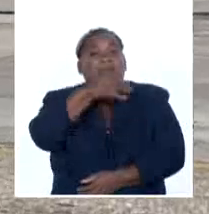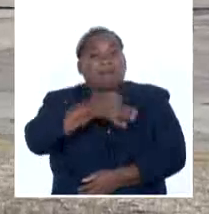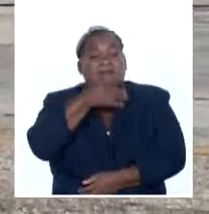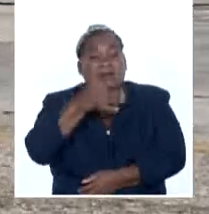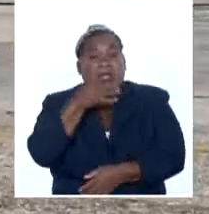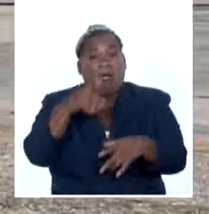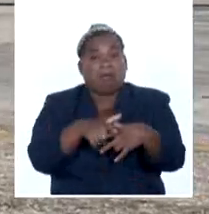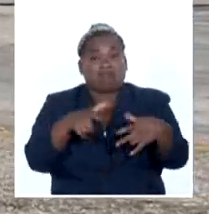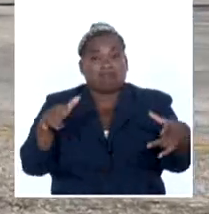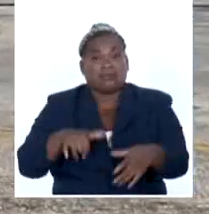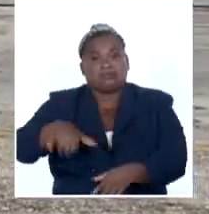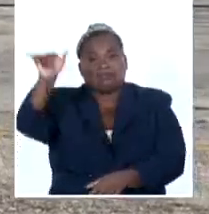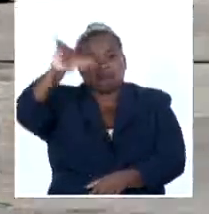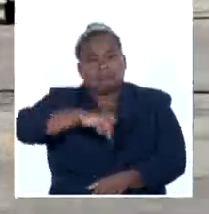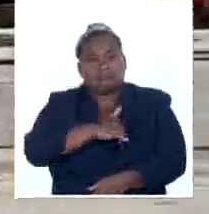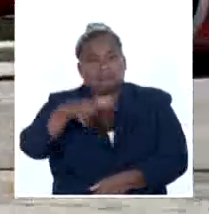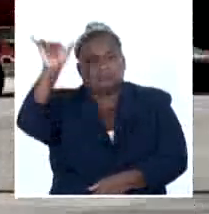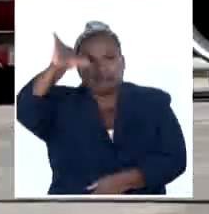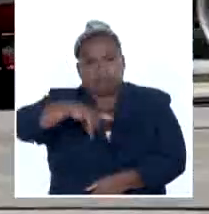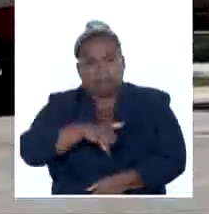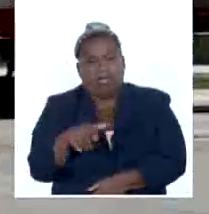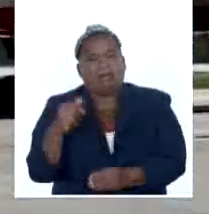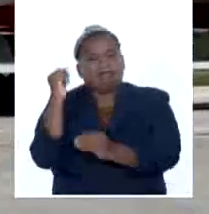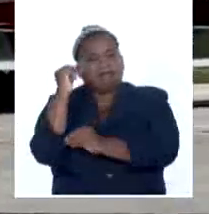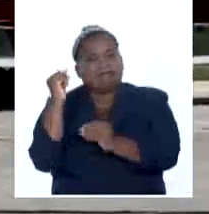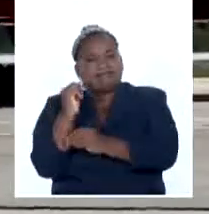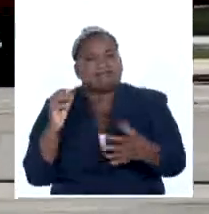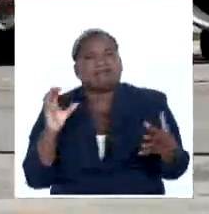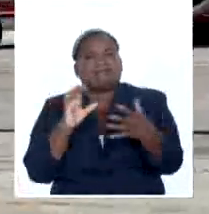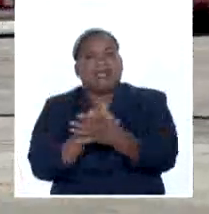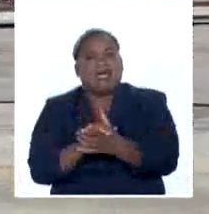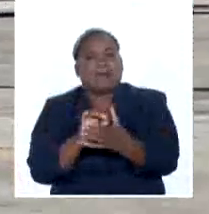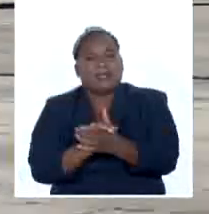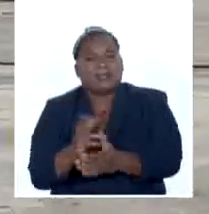incremento se fortalecerán aún más los lazos de amistad entre nuestros pueblos.